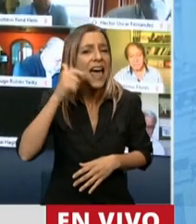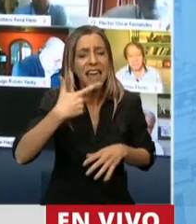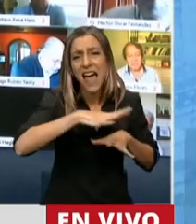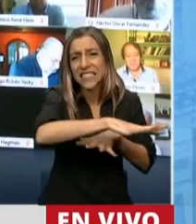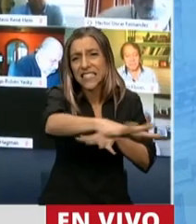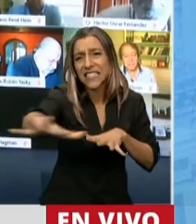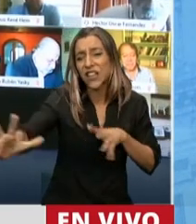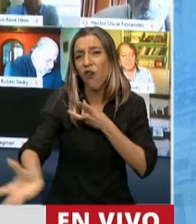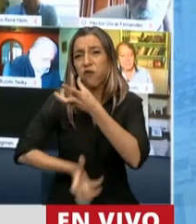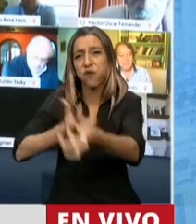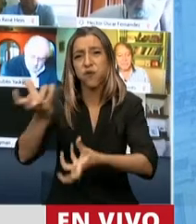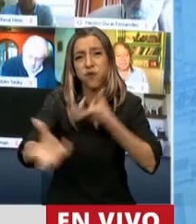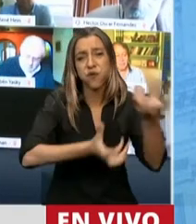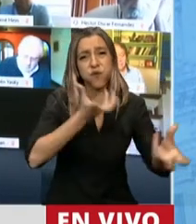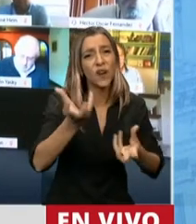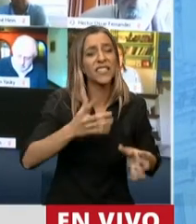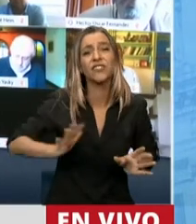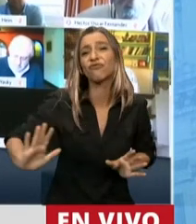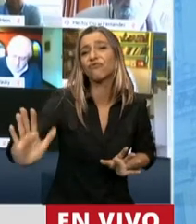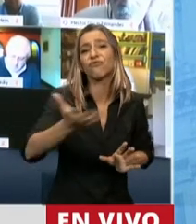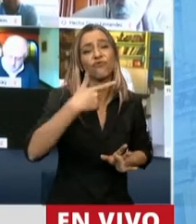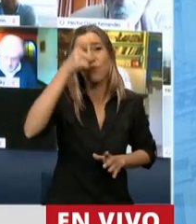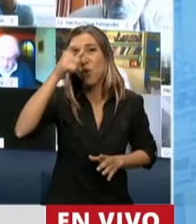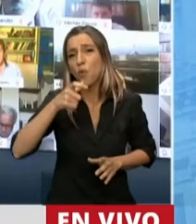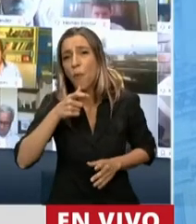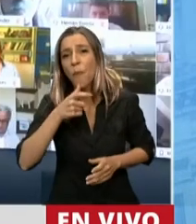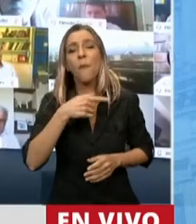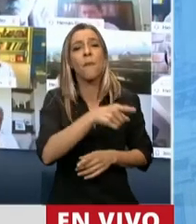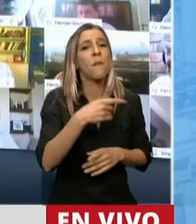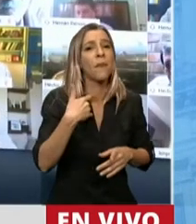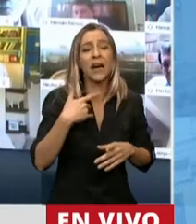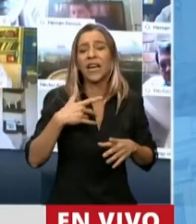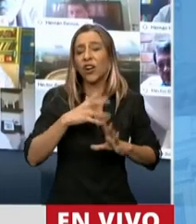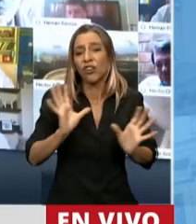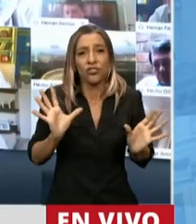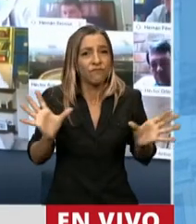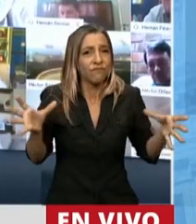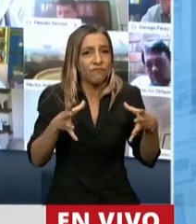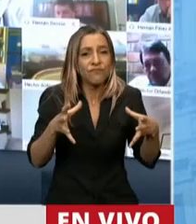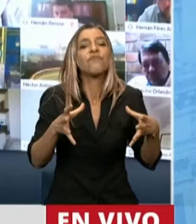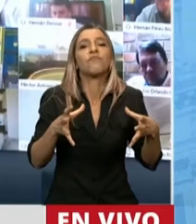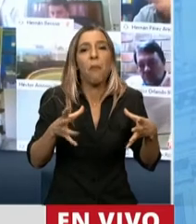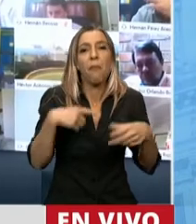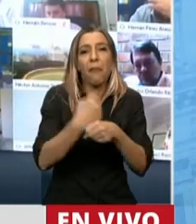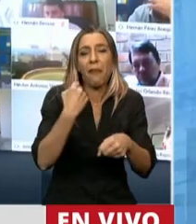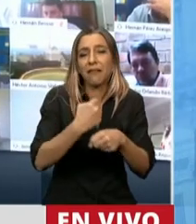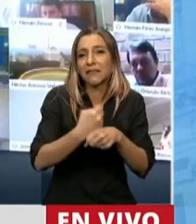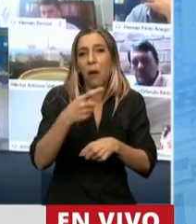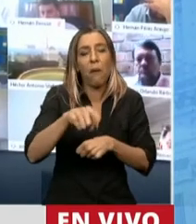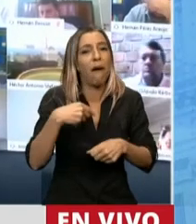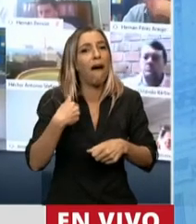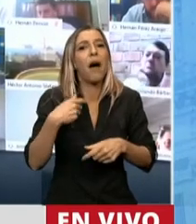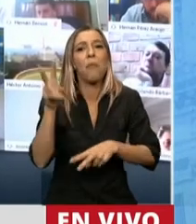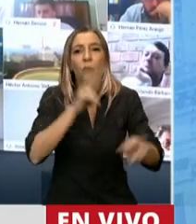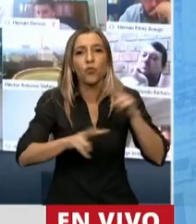junto a los bomberos de la policía de la provincia de Corrientes y han evitado realmente desastres